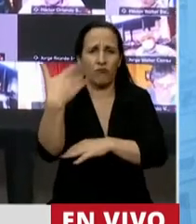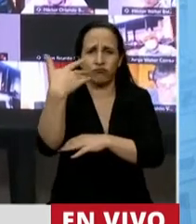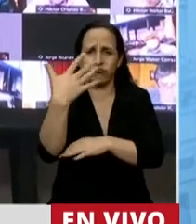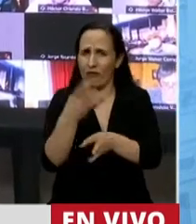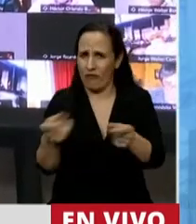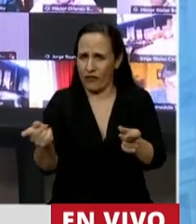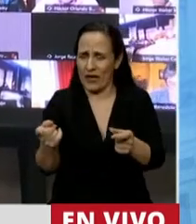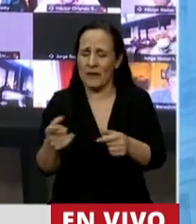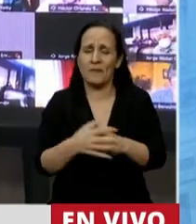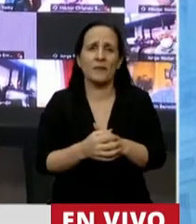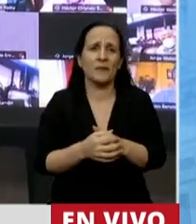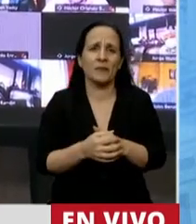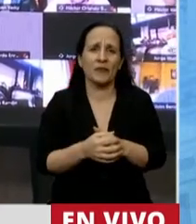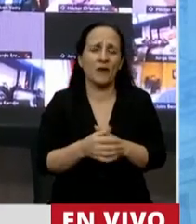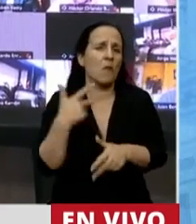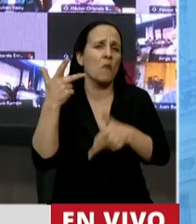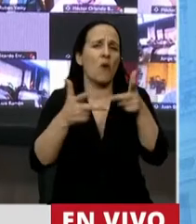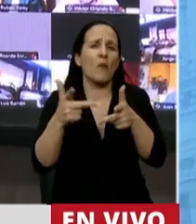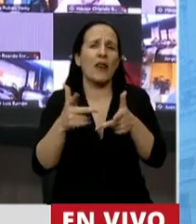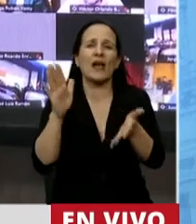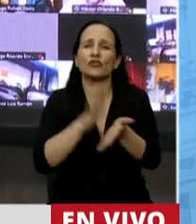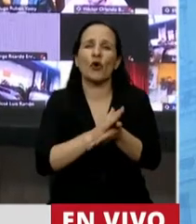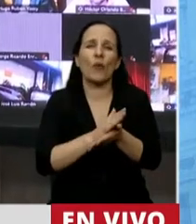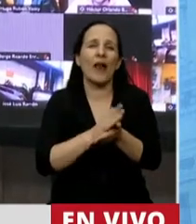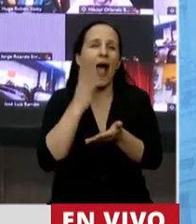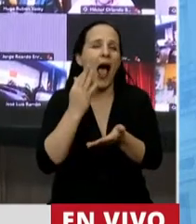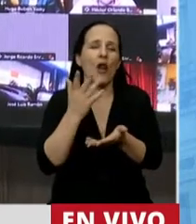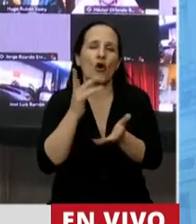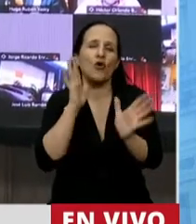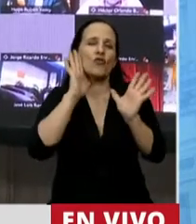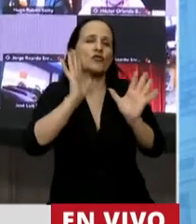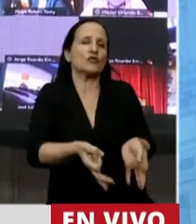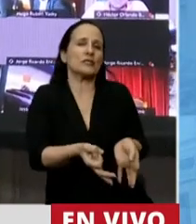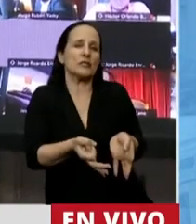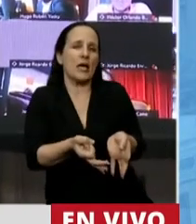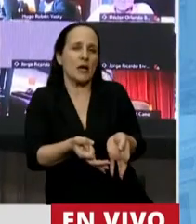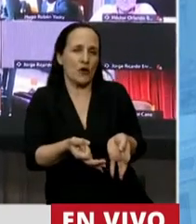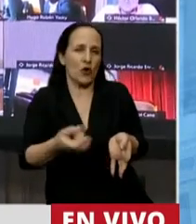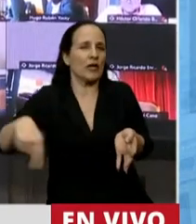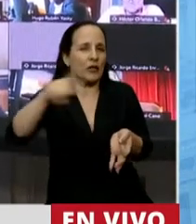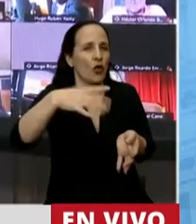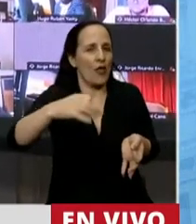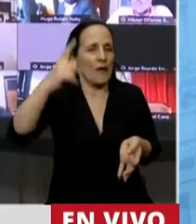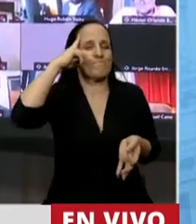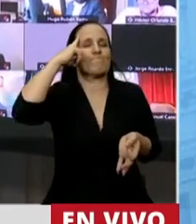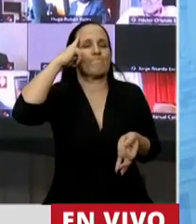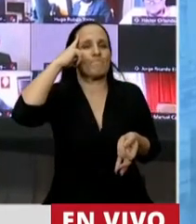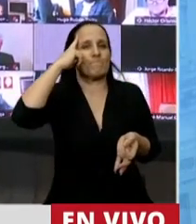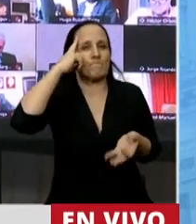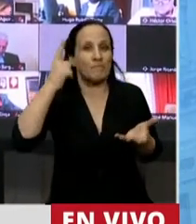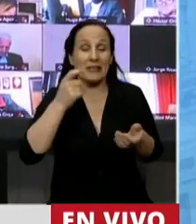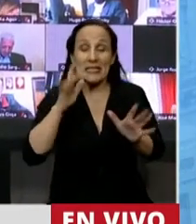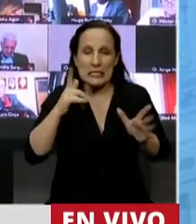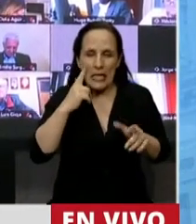palabras, señor Presidente, hablando de algo evidente, pero que siempre es necesario recordarlo. Sin